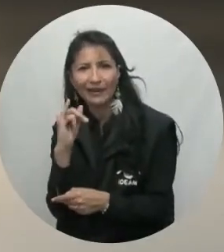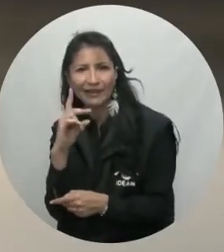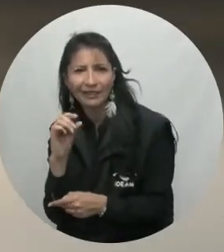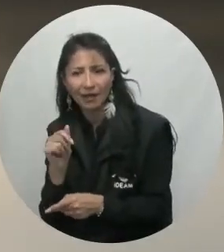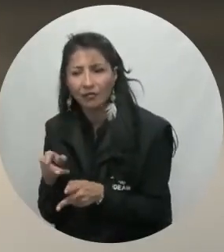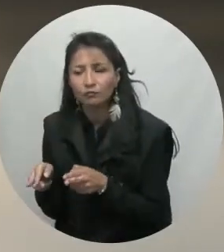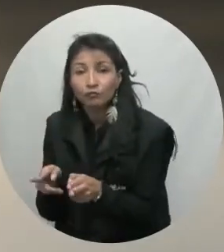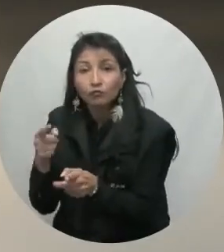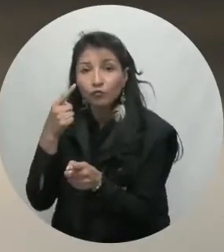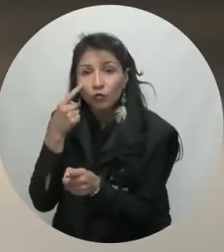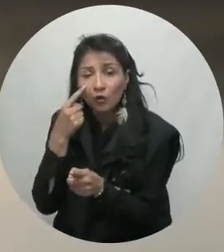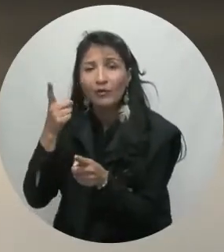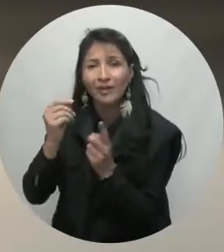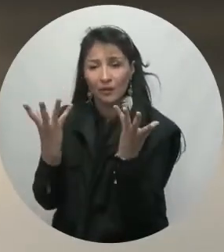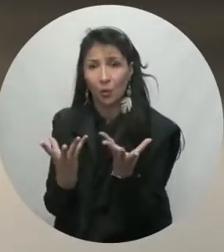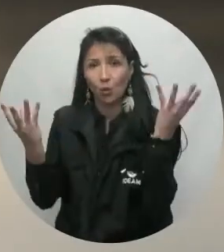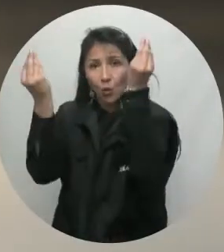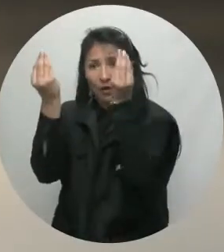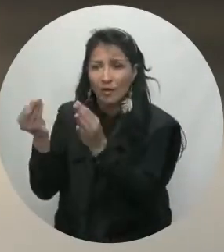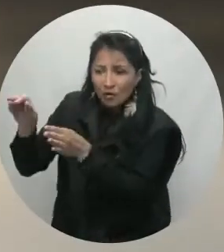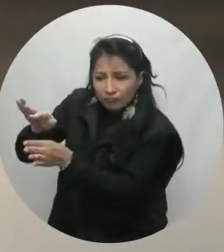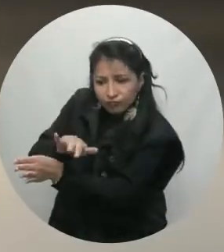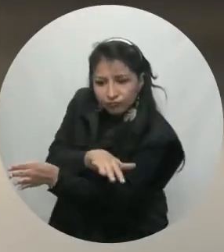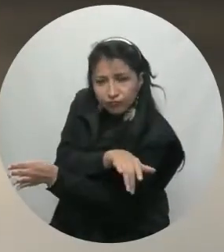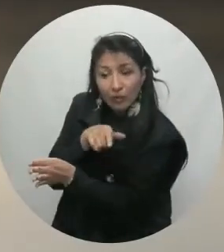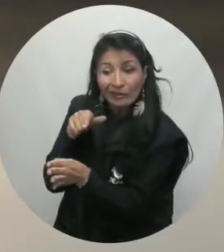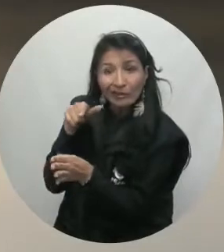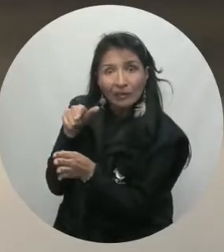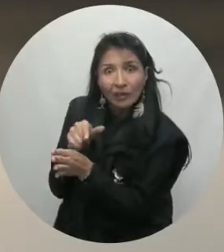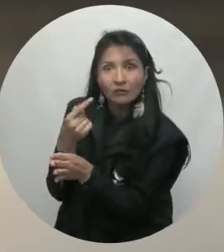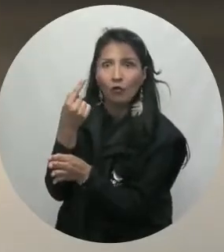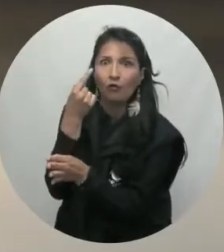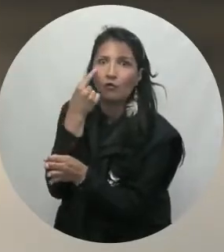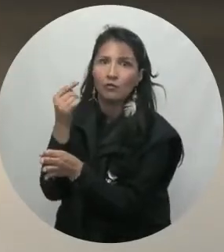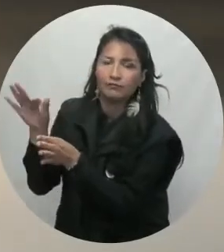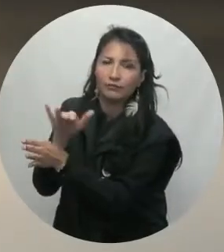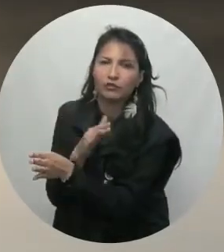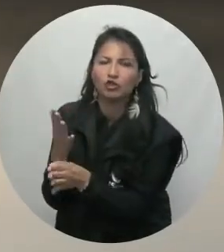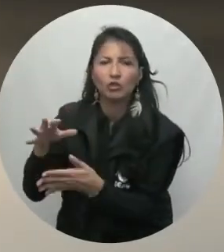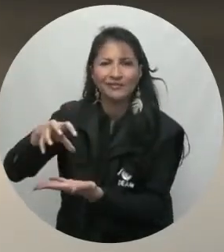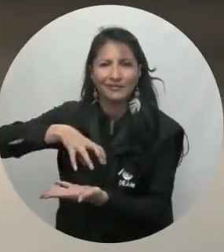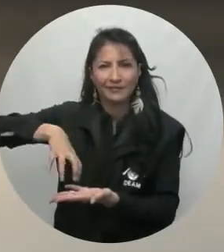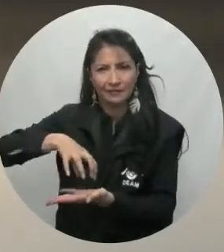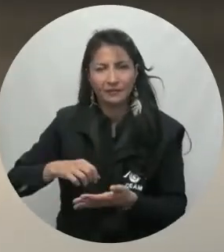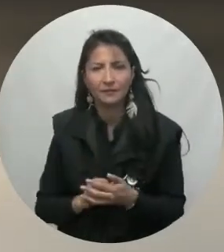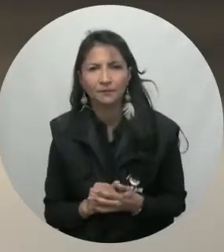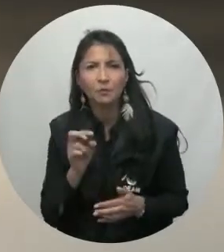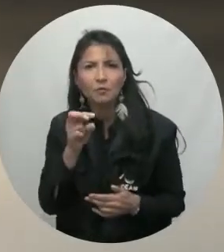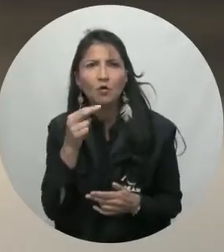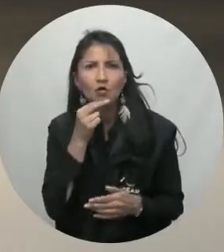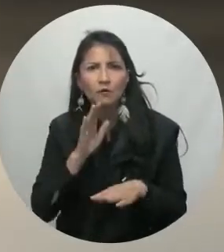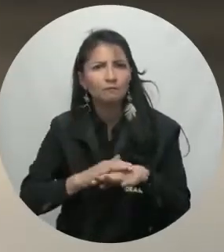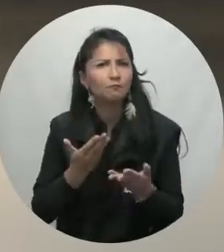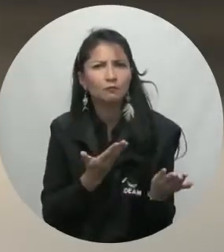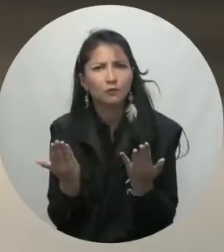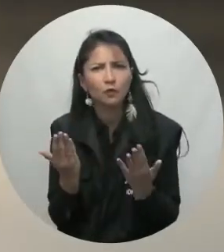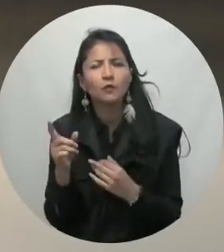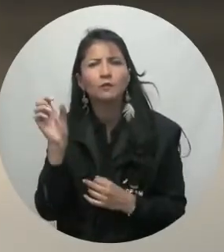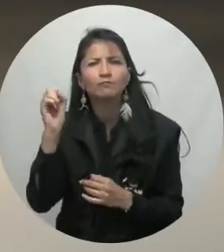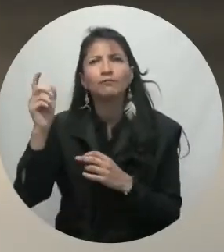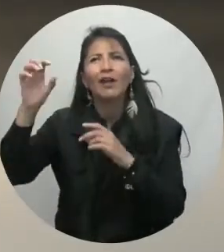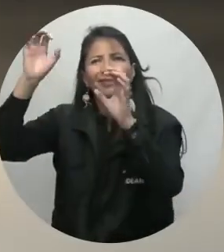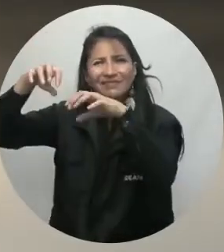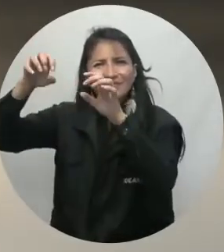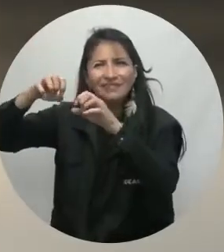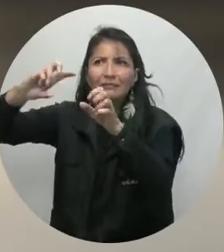río Inírida, en los ríos que desembocan en el Golfo de Urabá, en los ríos de alta pendiente en el departamento de Santander. Alerta roja por probabilidad